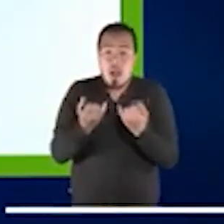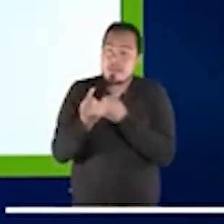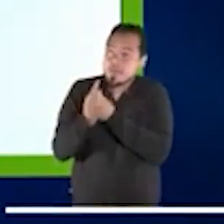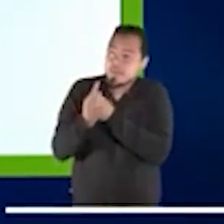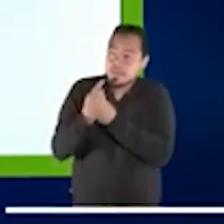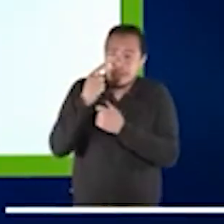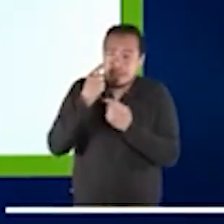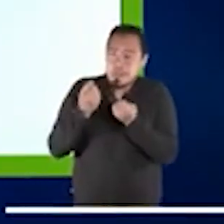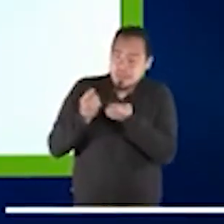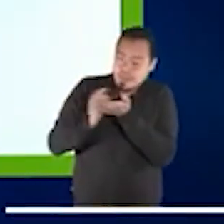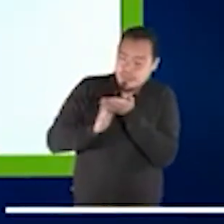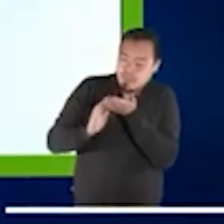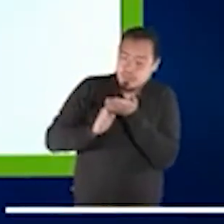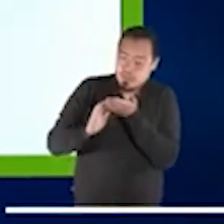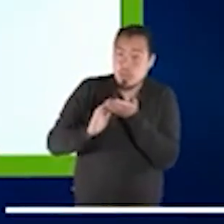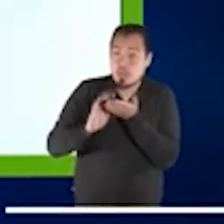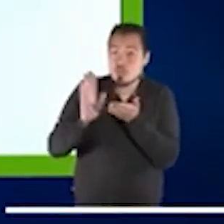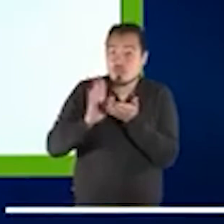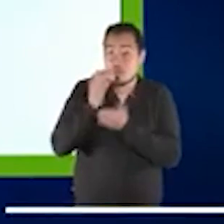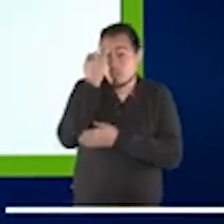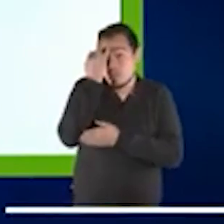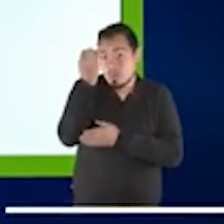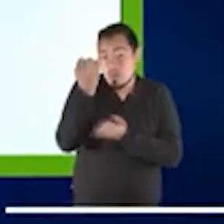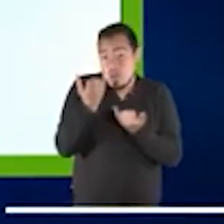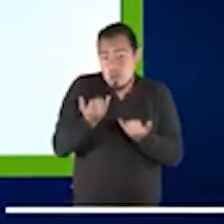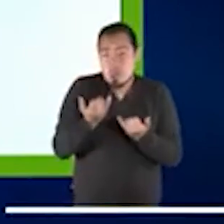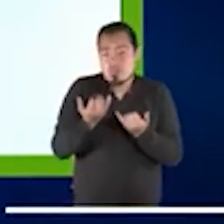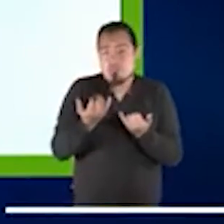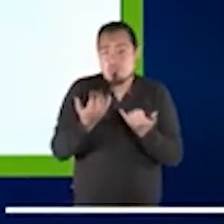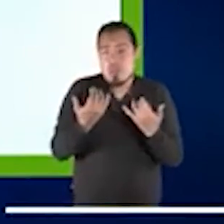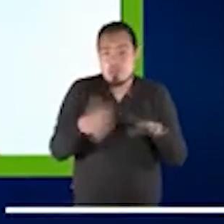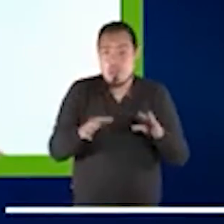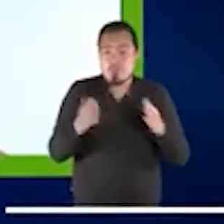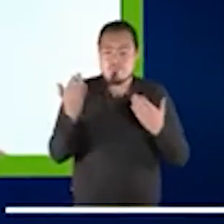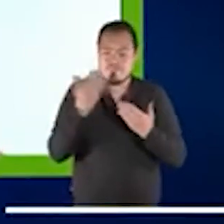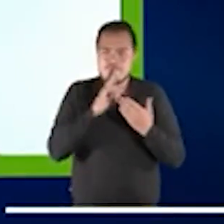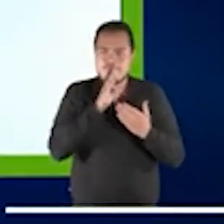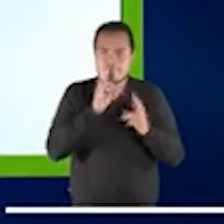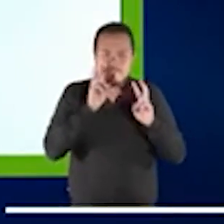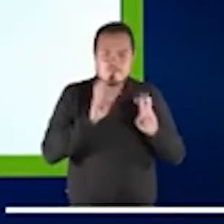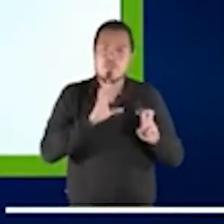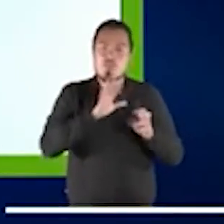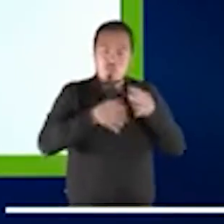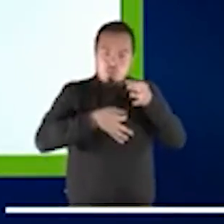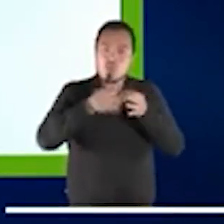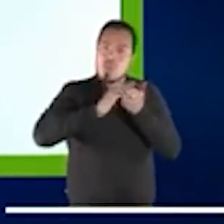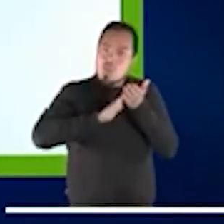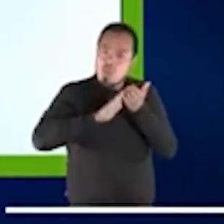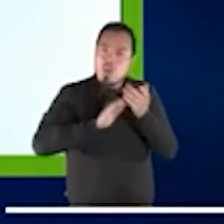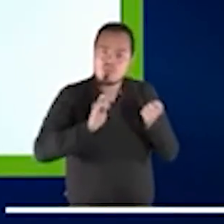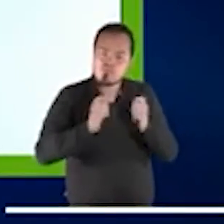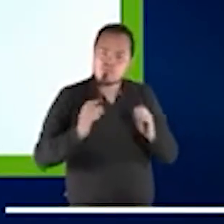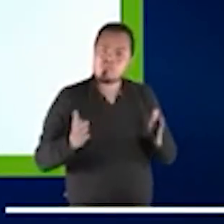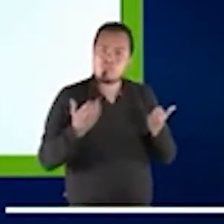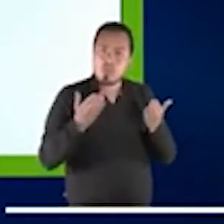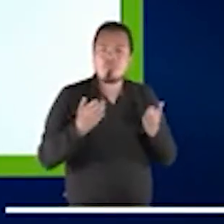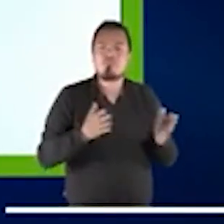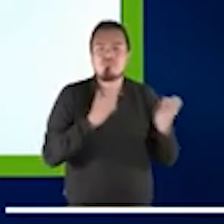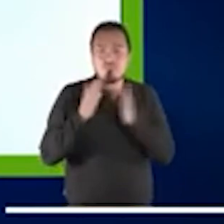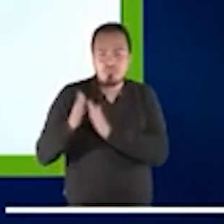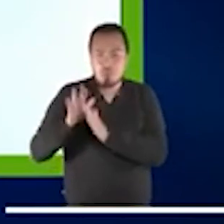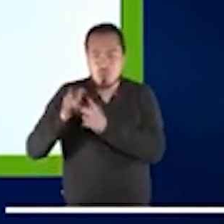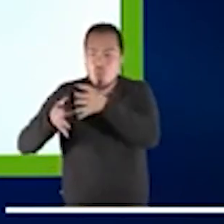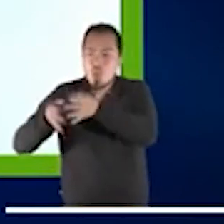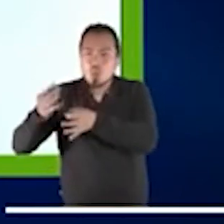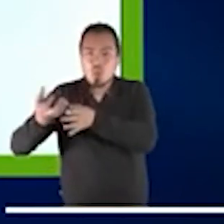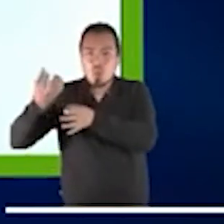idea y estamos intentando saber los potenciales de la justicia restaurativa pero también de la justicia tradicional para ayudar